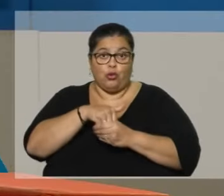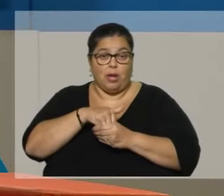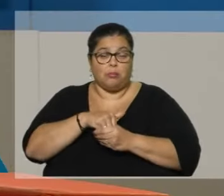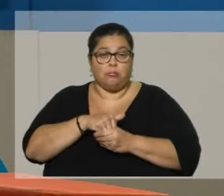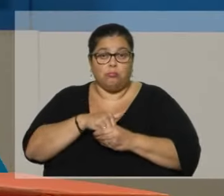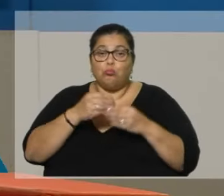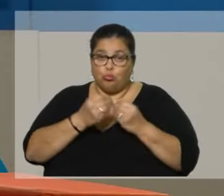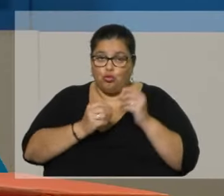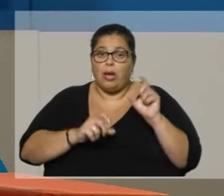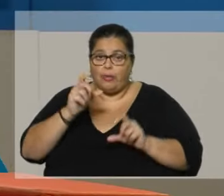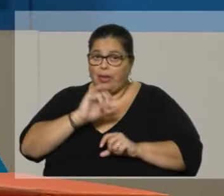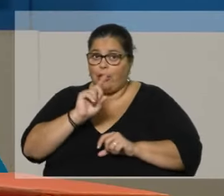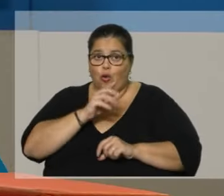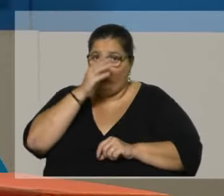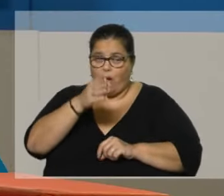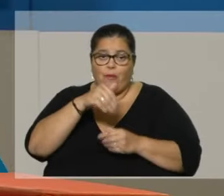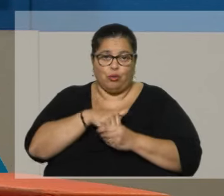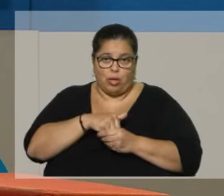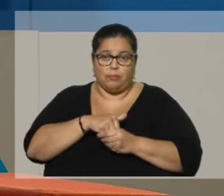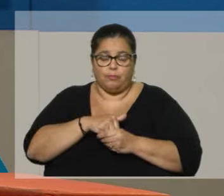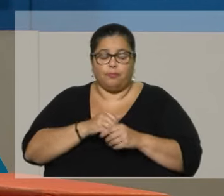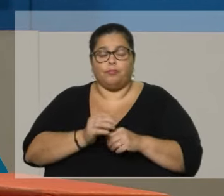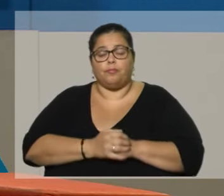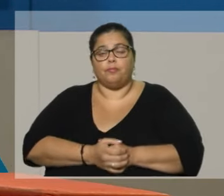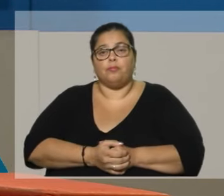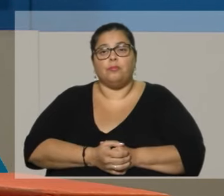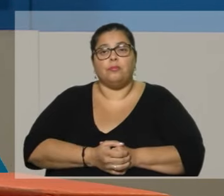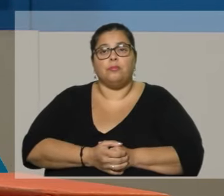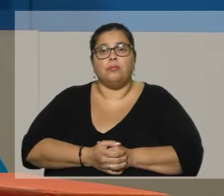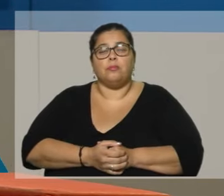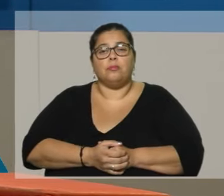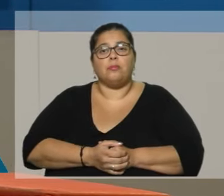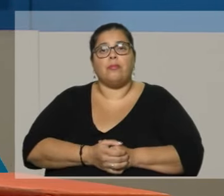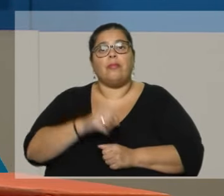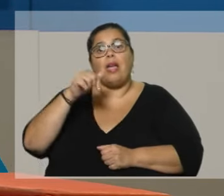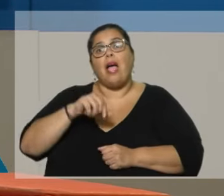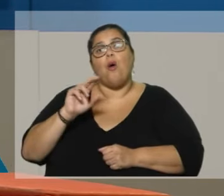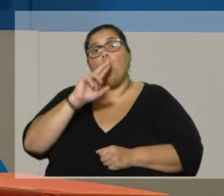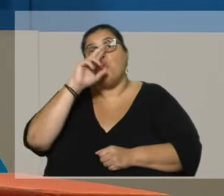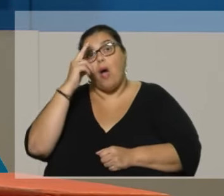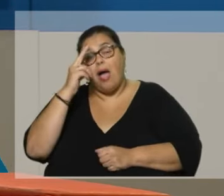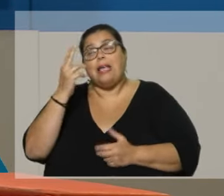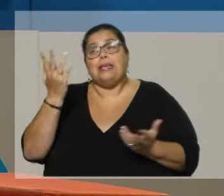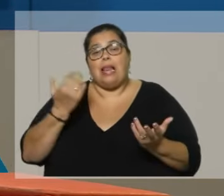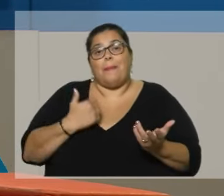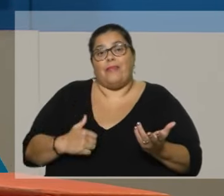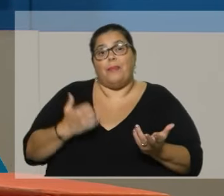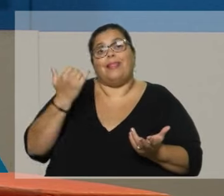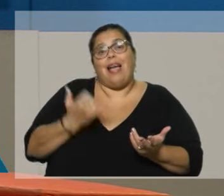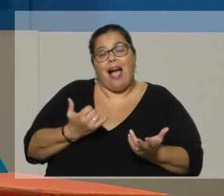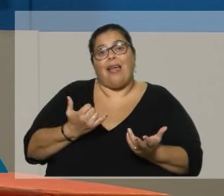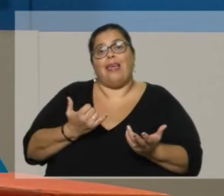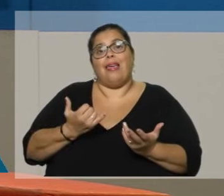blanco, sí, es ir y poner el sobre en blanco. Pero bueno, Uruguay, por desgracia, todavía tiene secuelas de la